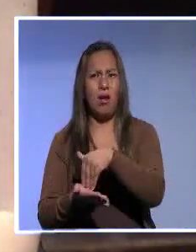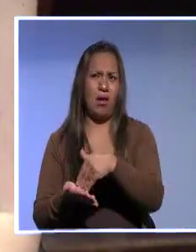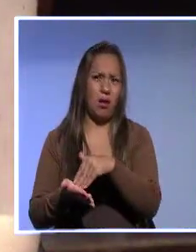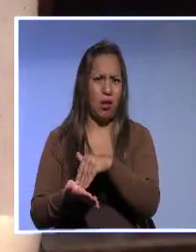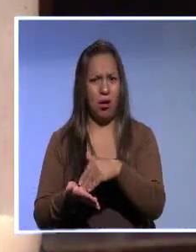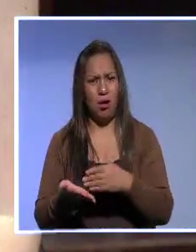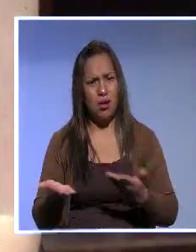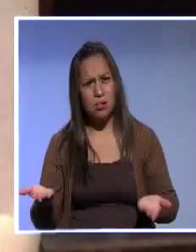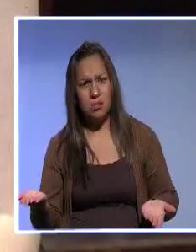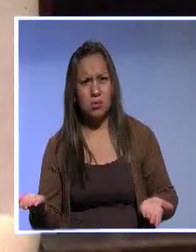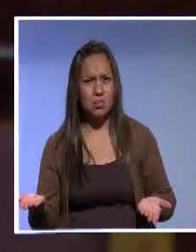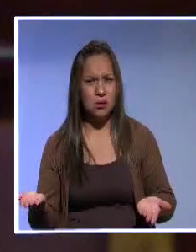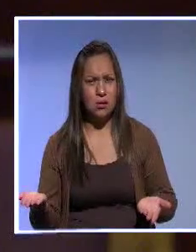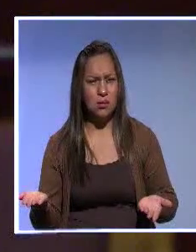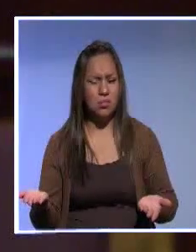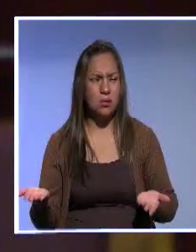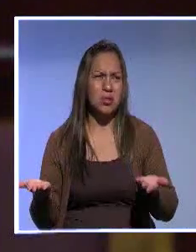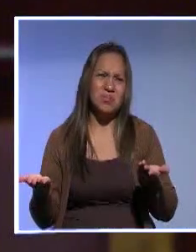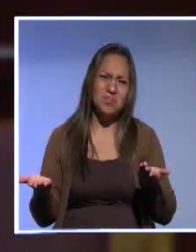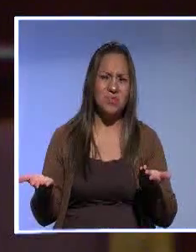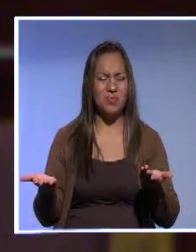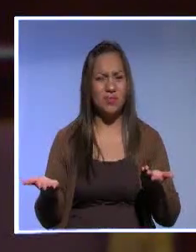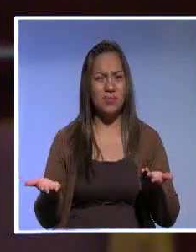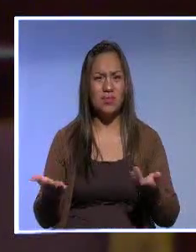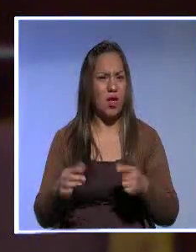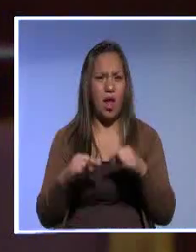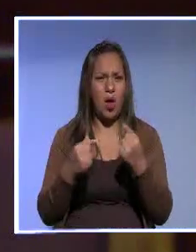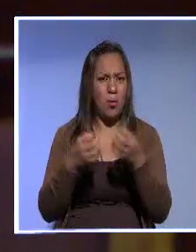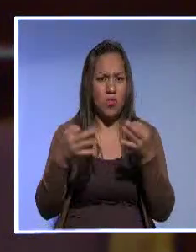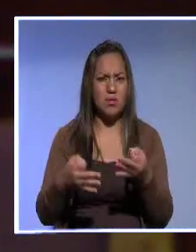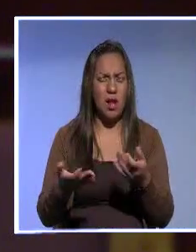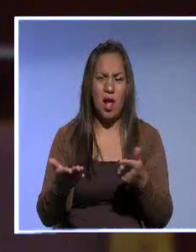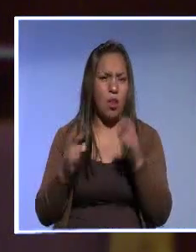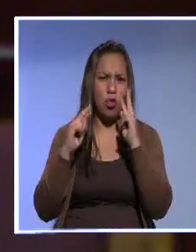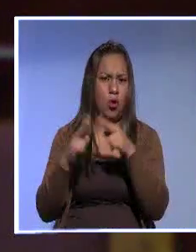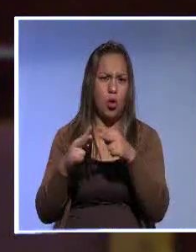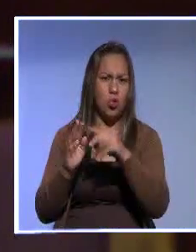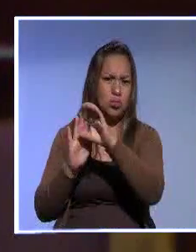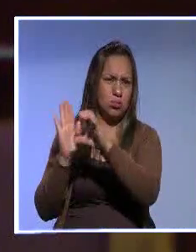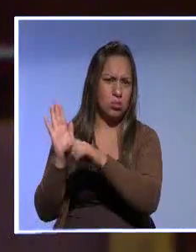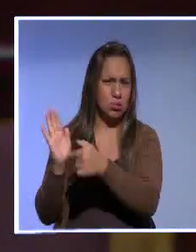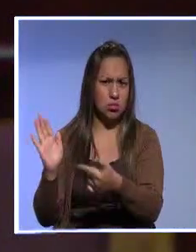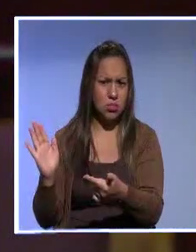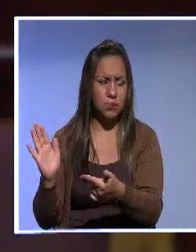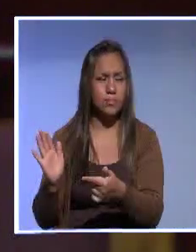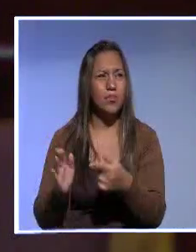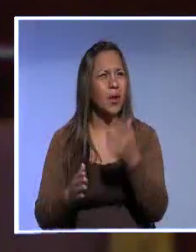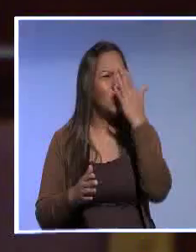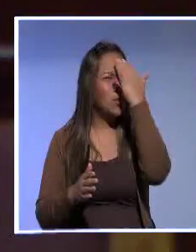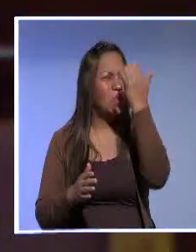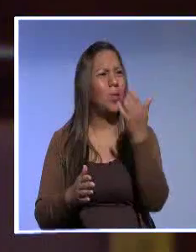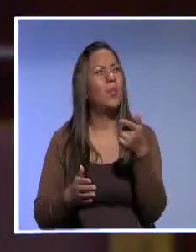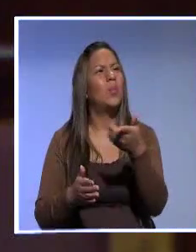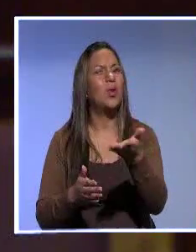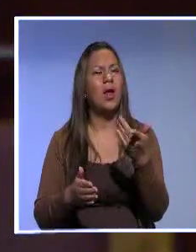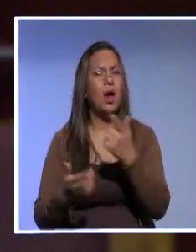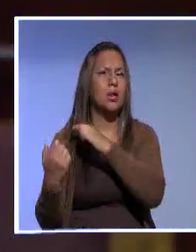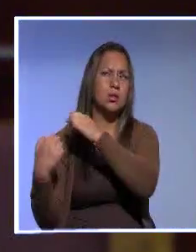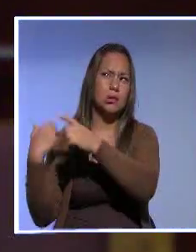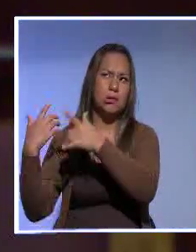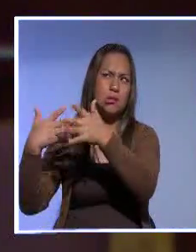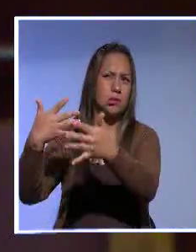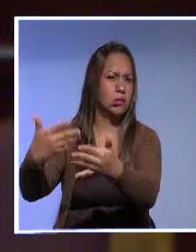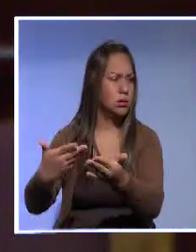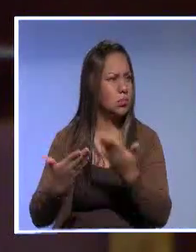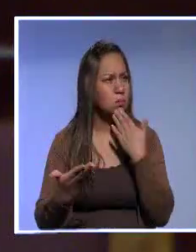a propósito el trámite de esta ley? Lo que llevo a decir es que en la reforma que plantea nuevamente el Ejecutivo, que hoy se aprobó en segundo